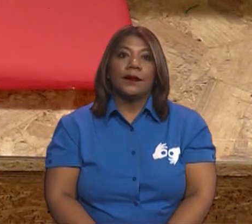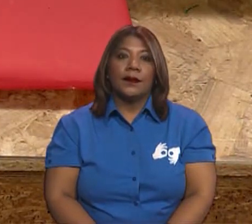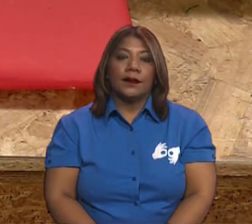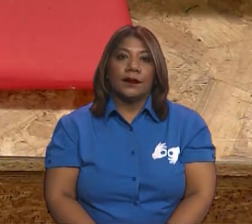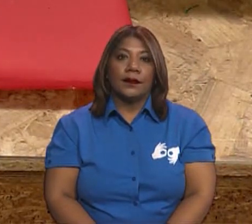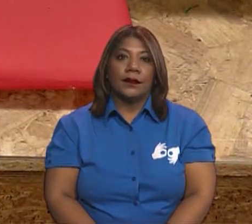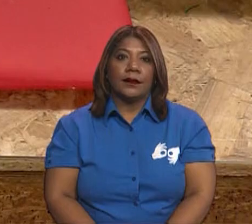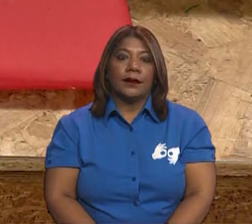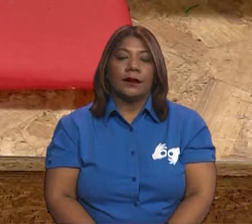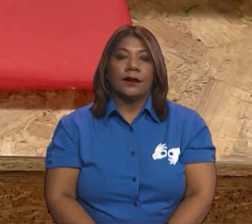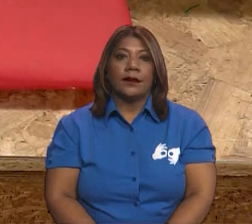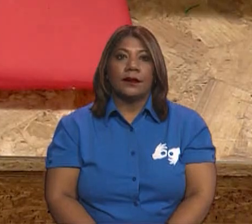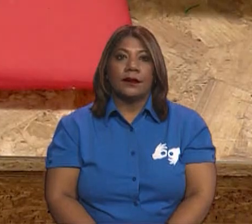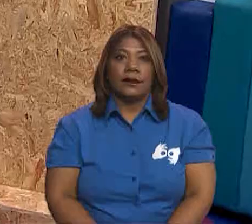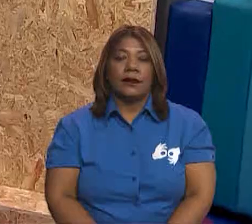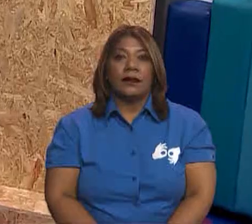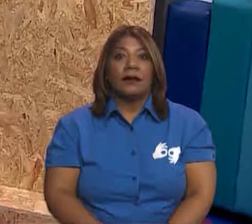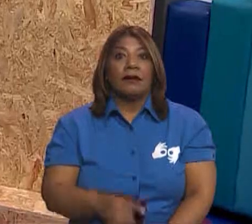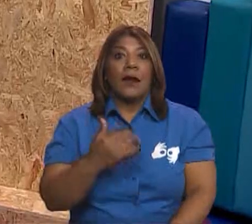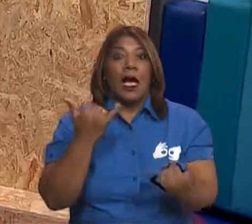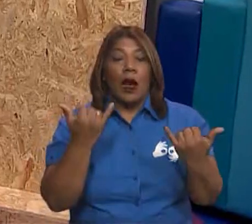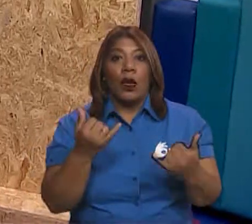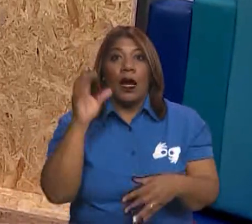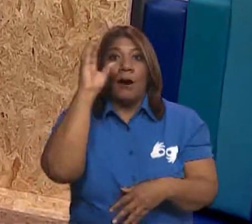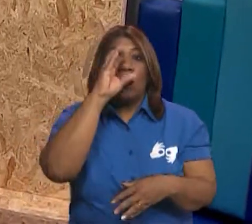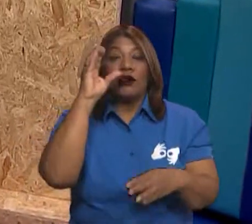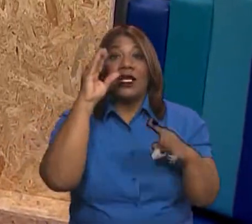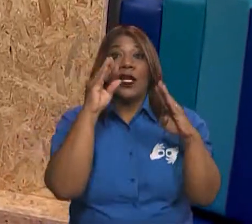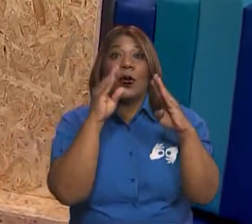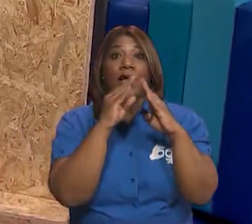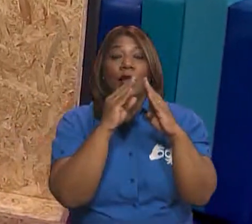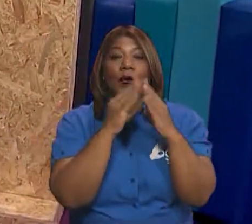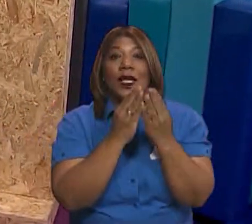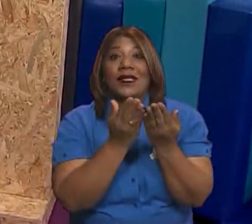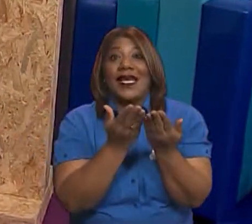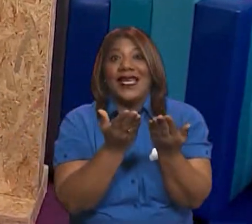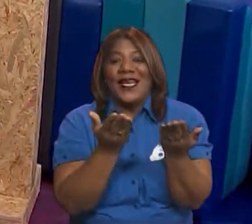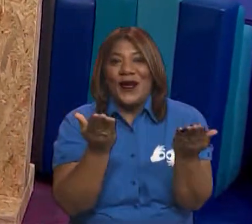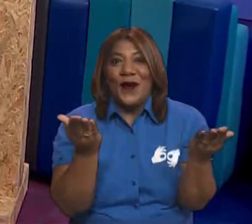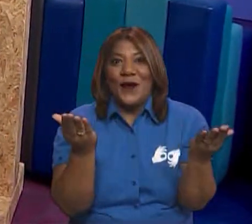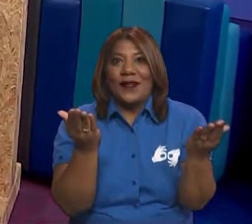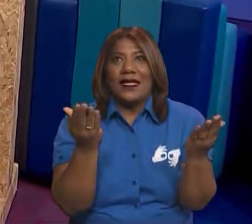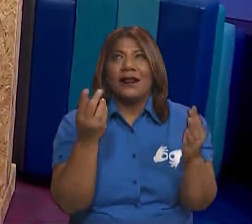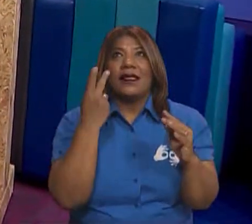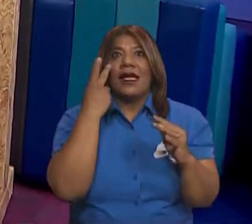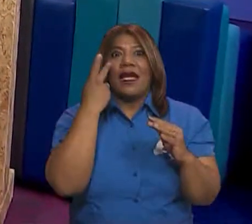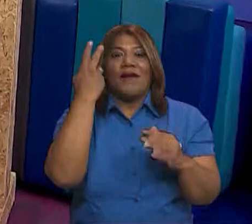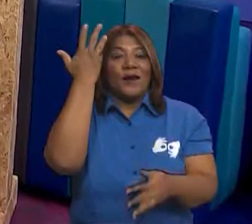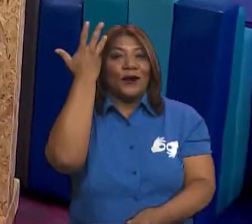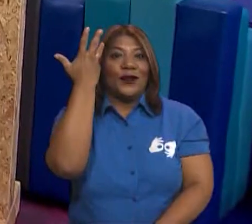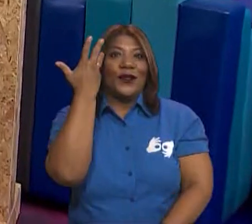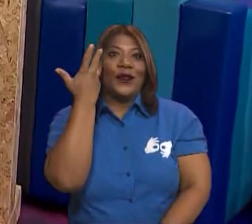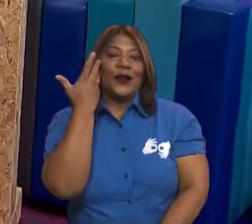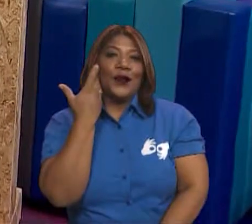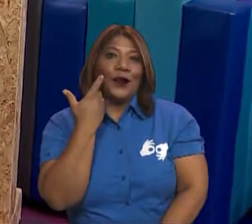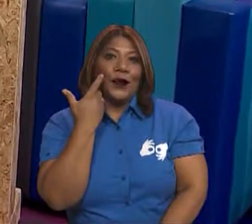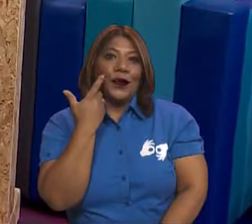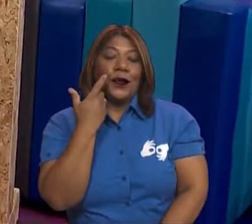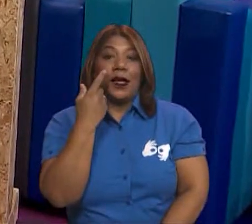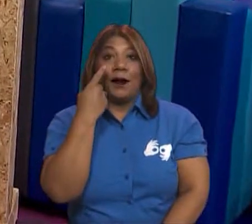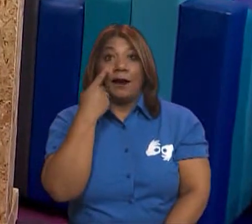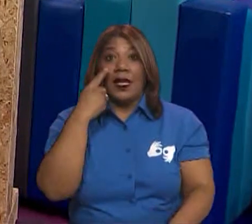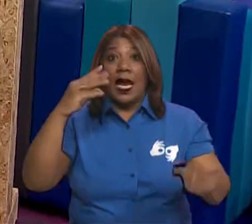identificarlos en nuestro hogar. ¿Qué les parece si les menciono cómo podemos realizarlo? Aquí vemos la